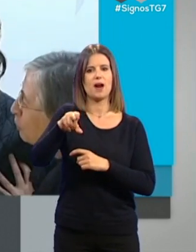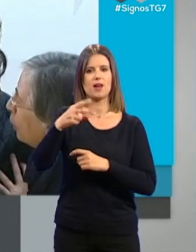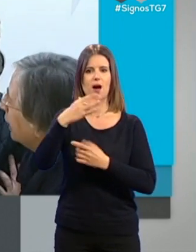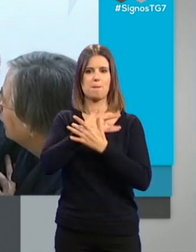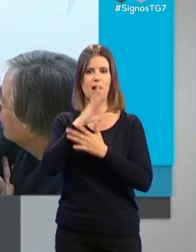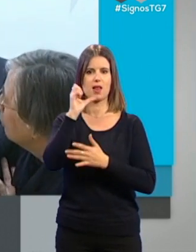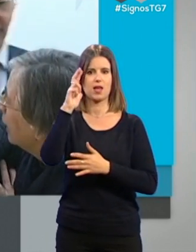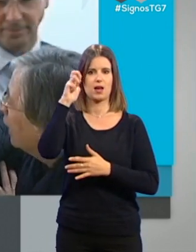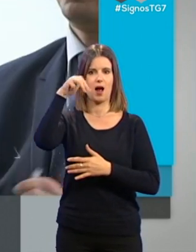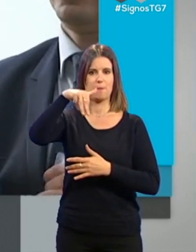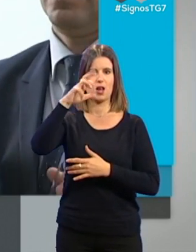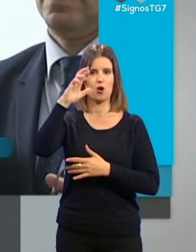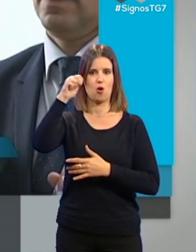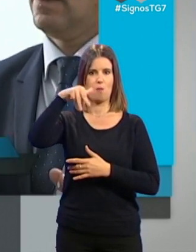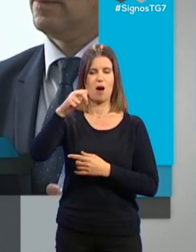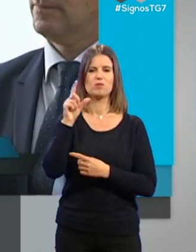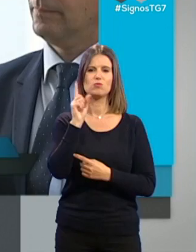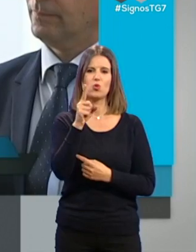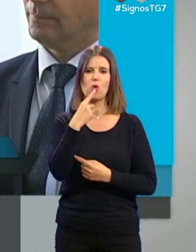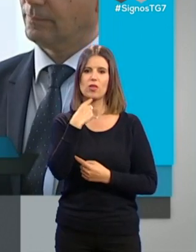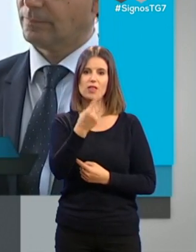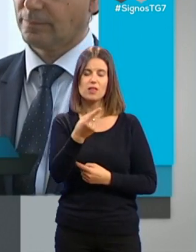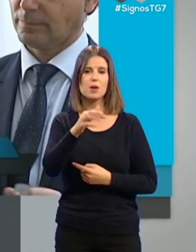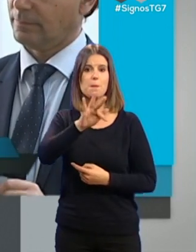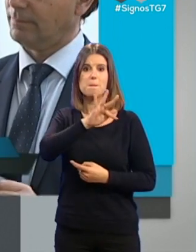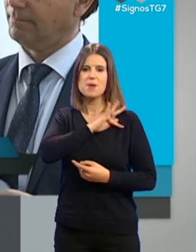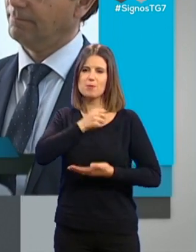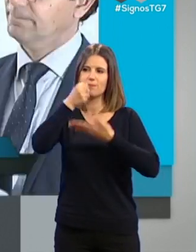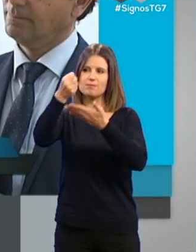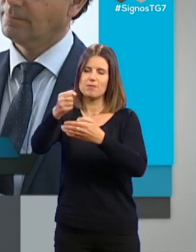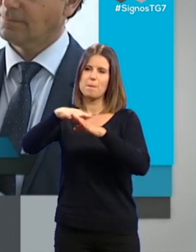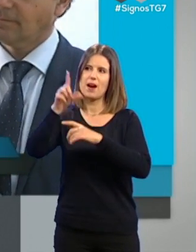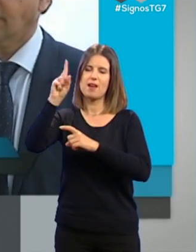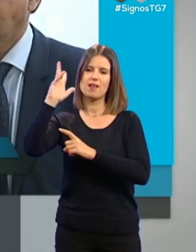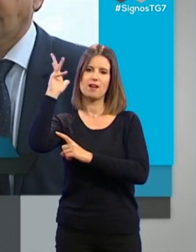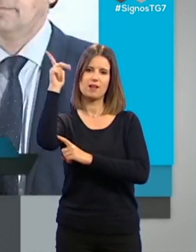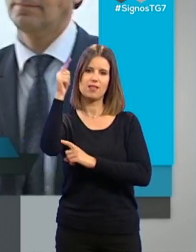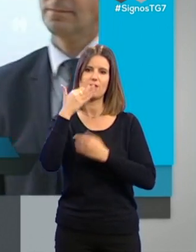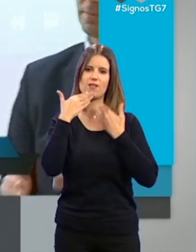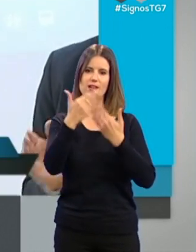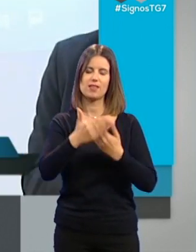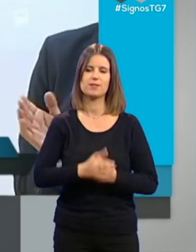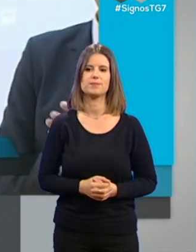Carmen Román Benítez. Solo decir que el premio este es para ella, que está arriba. Gracias.